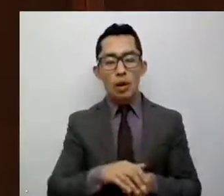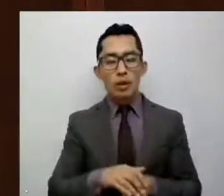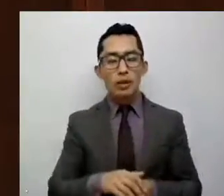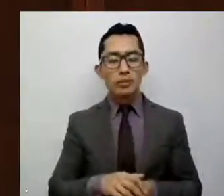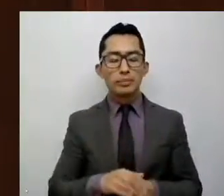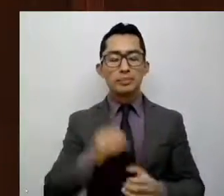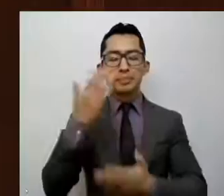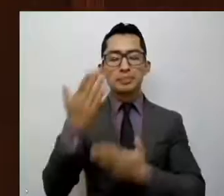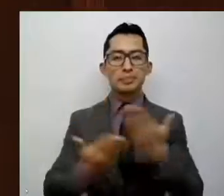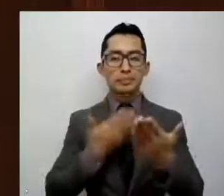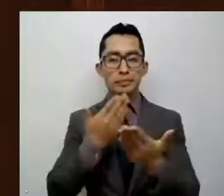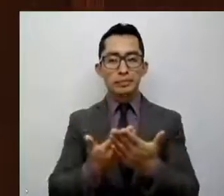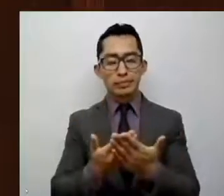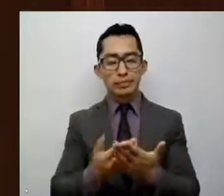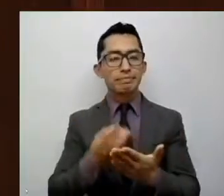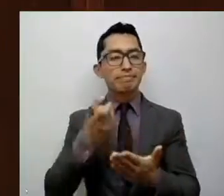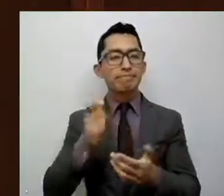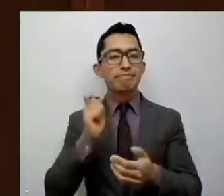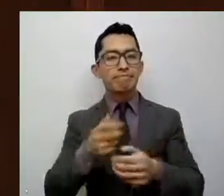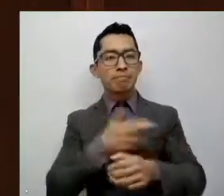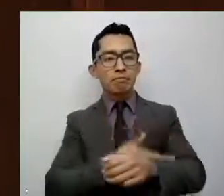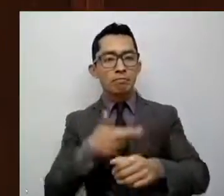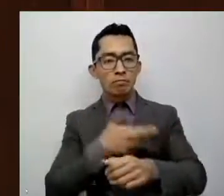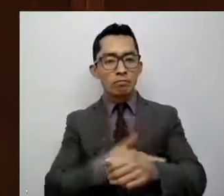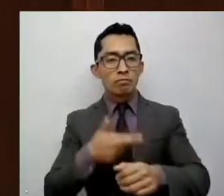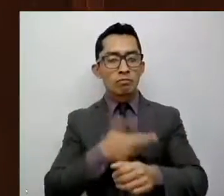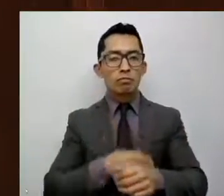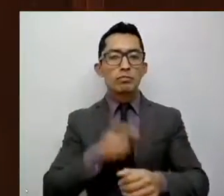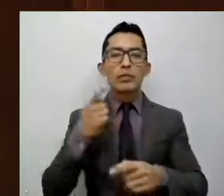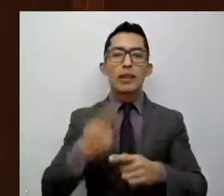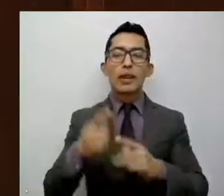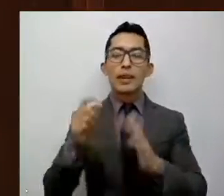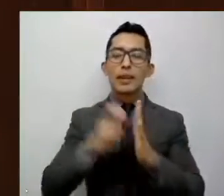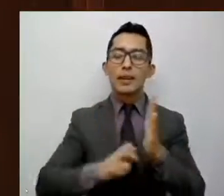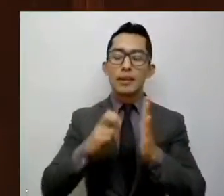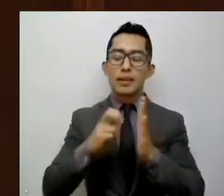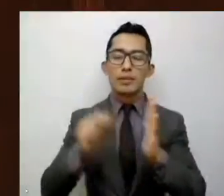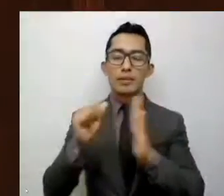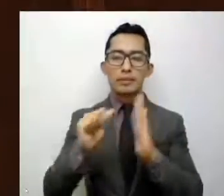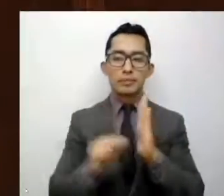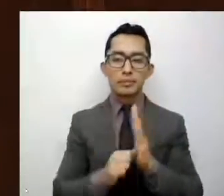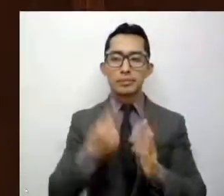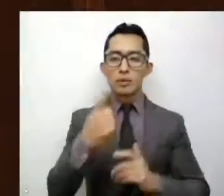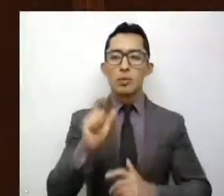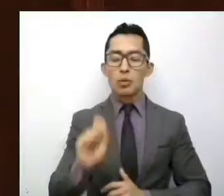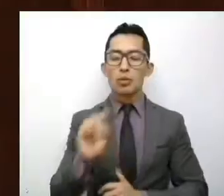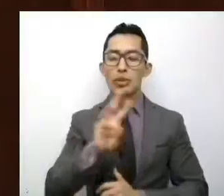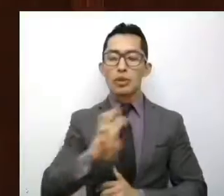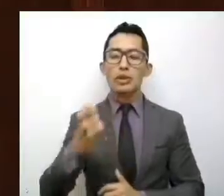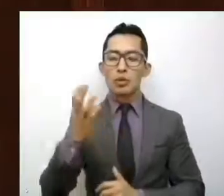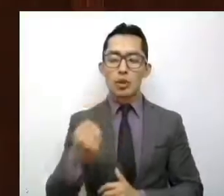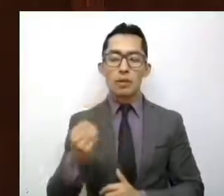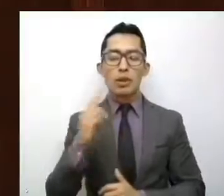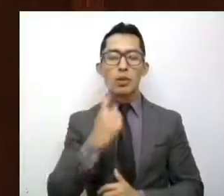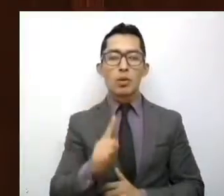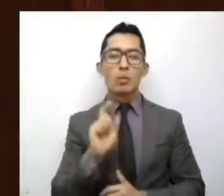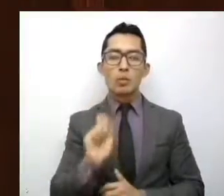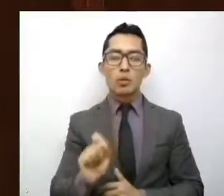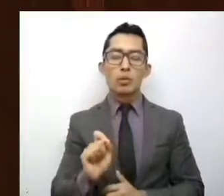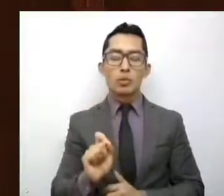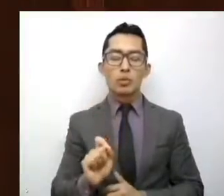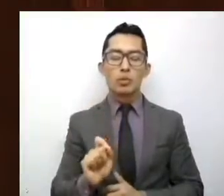iniciativa con proyecto de decreto que reforma los artículos 1.309 y 1